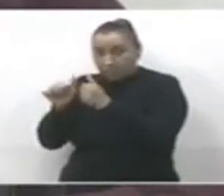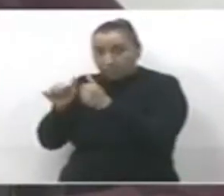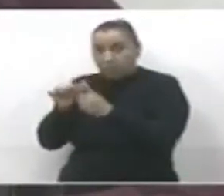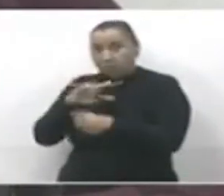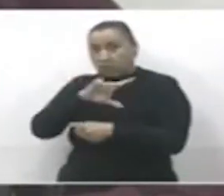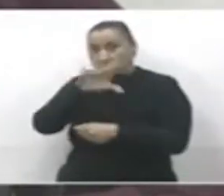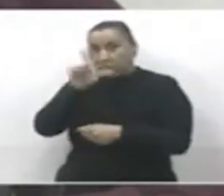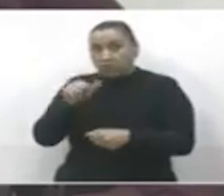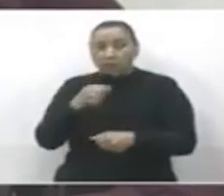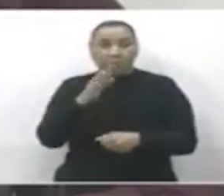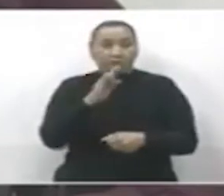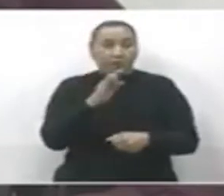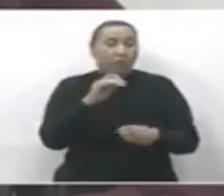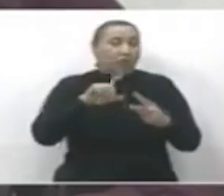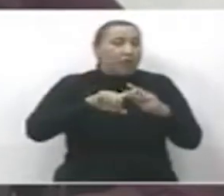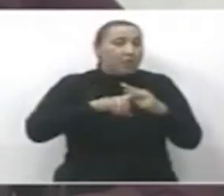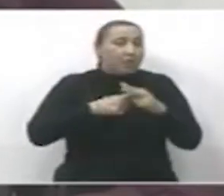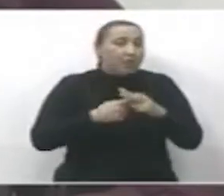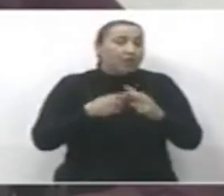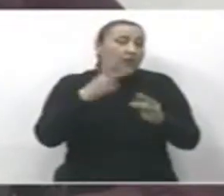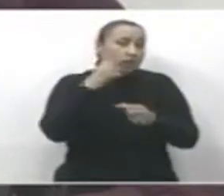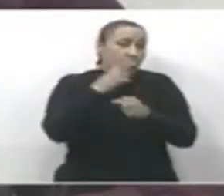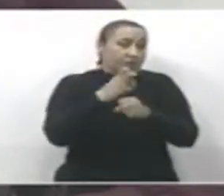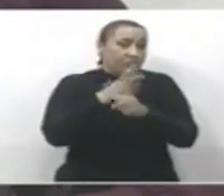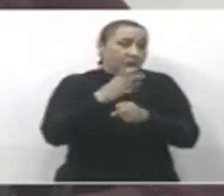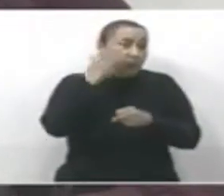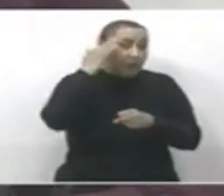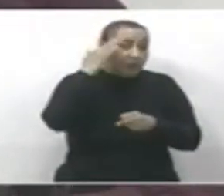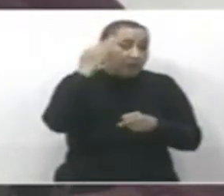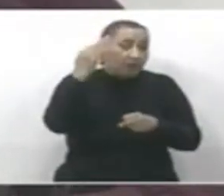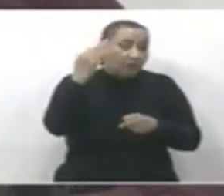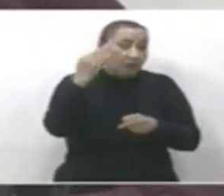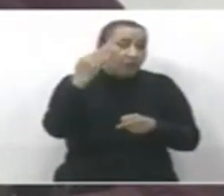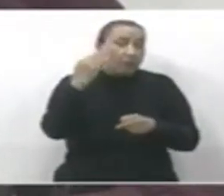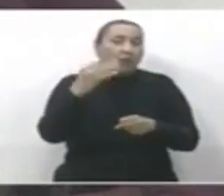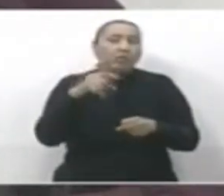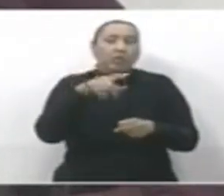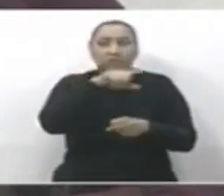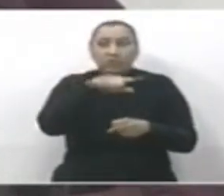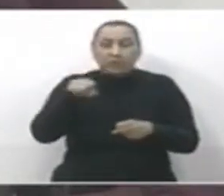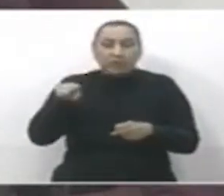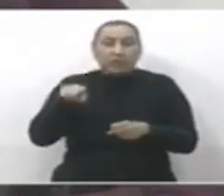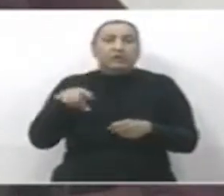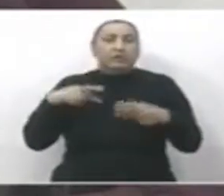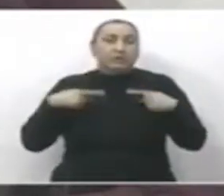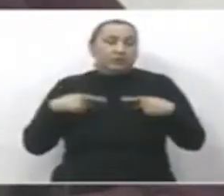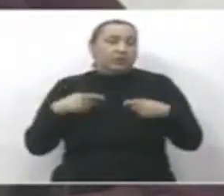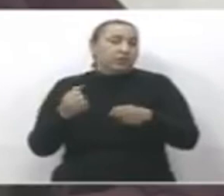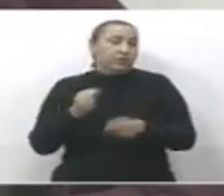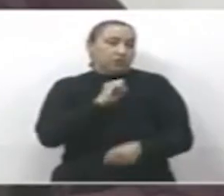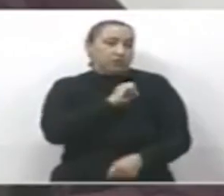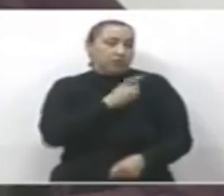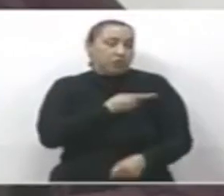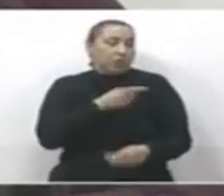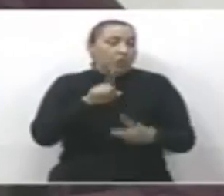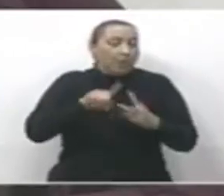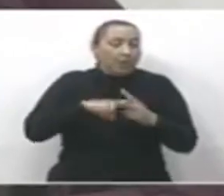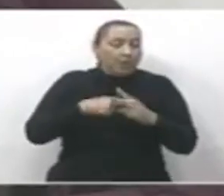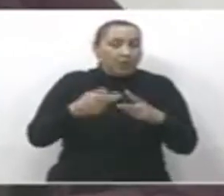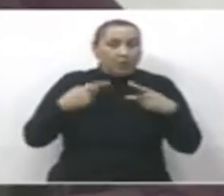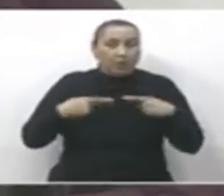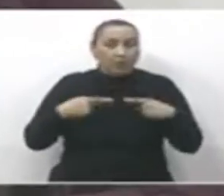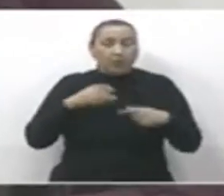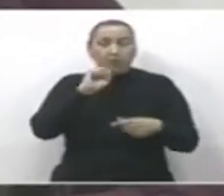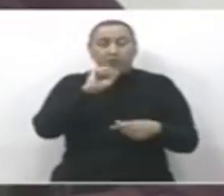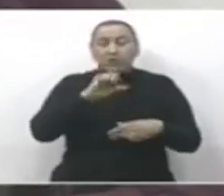pasado febrero cuando inicie la segunda etapa y quede concluido el personal de salud y se inicie con las personas con edades